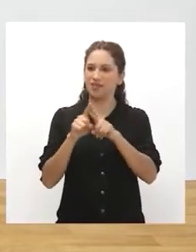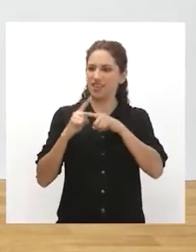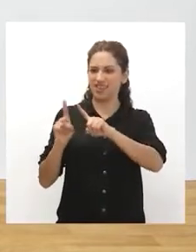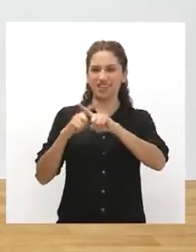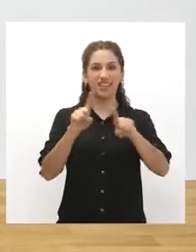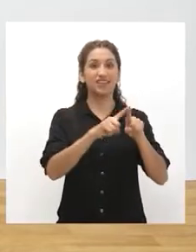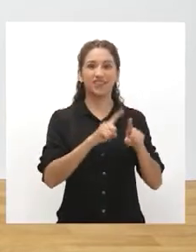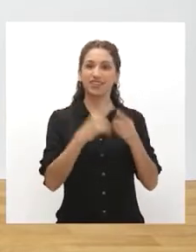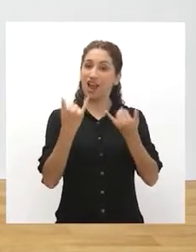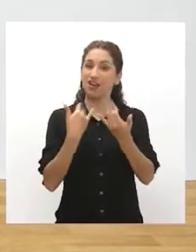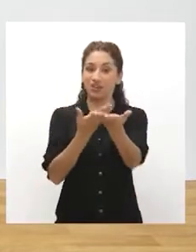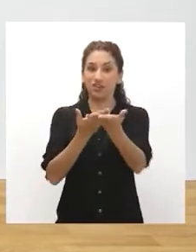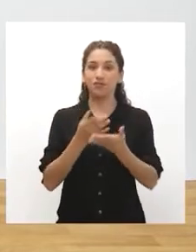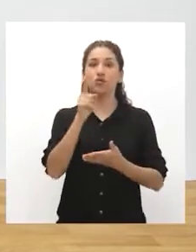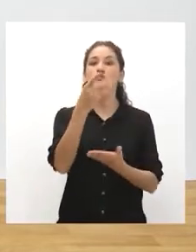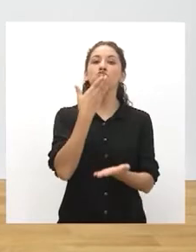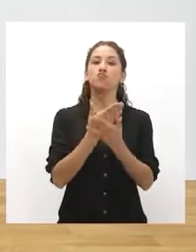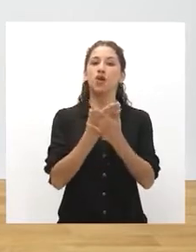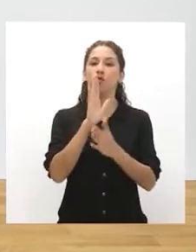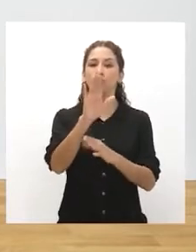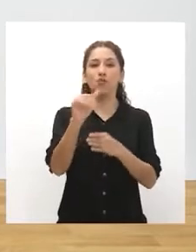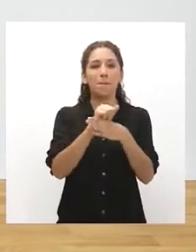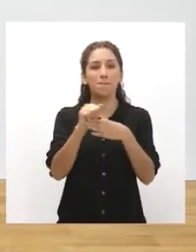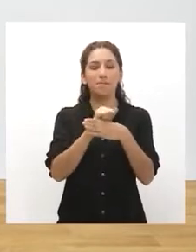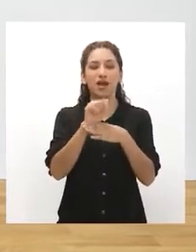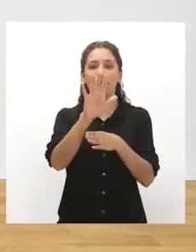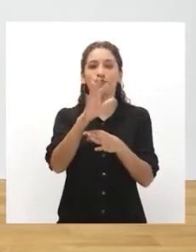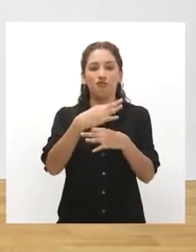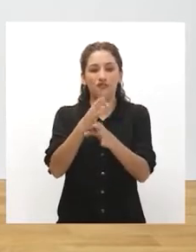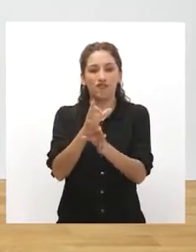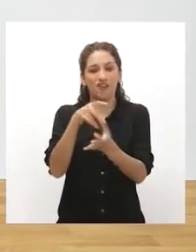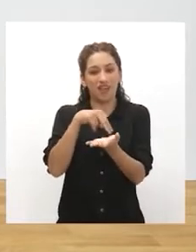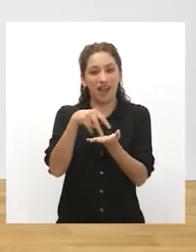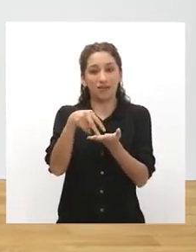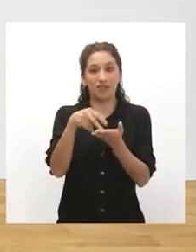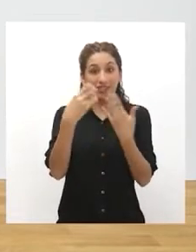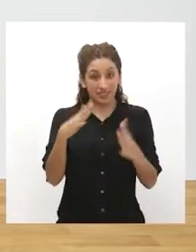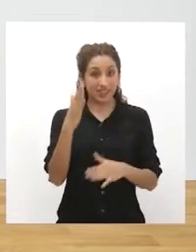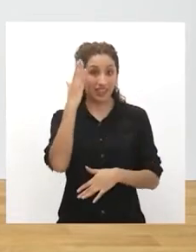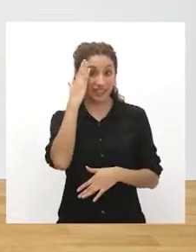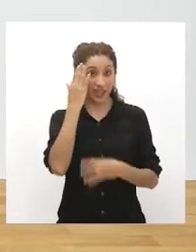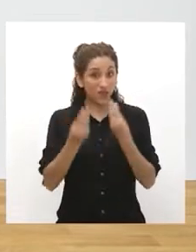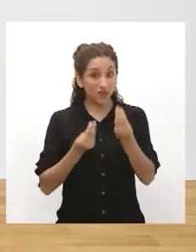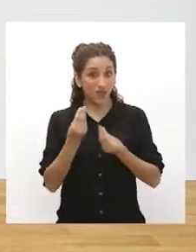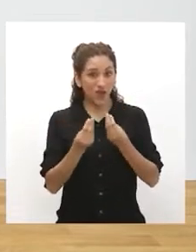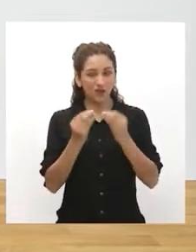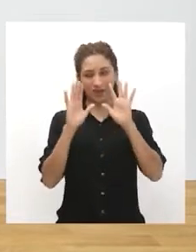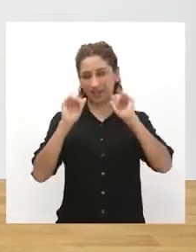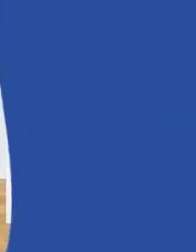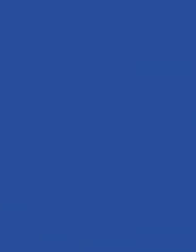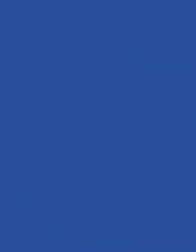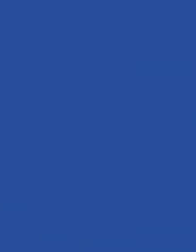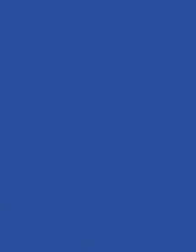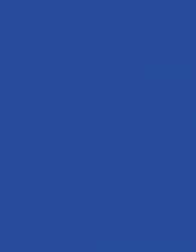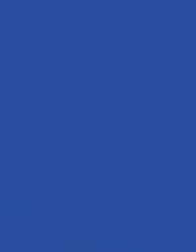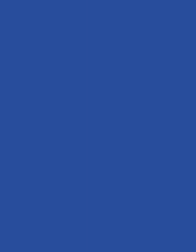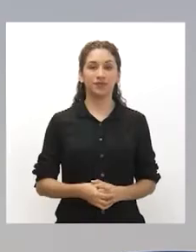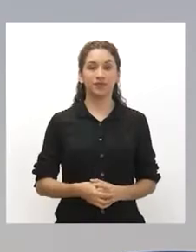Ahora yo te invito a que pruebes tu propia rutina con tu propia forma de caminar. ¿Ya reconociste cómo? ¡Nos vemos!